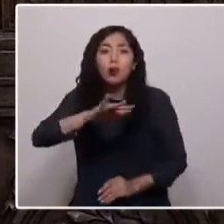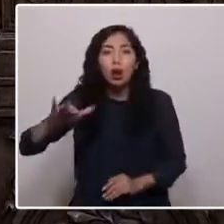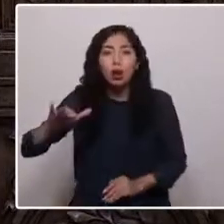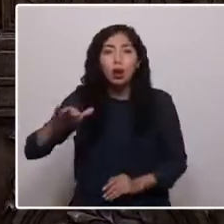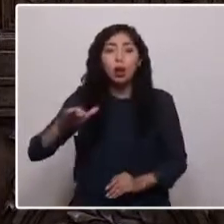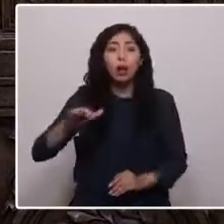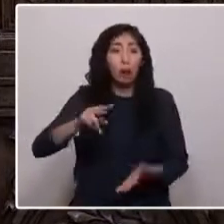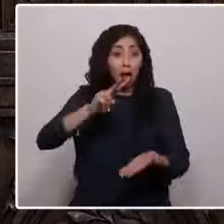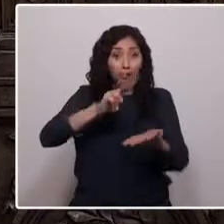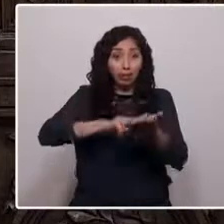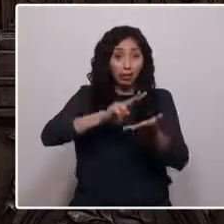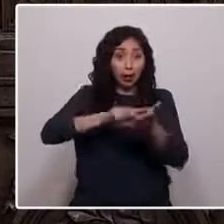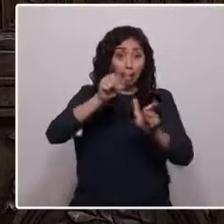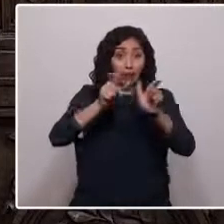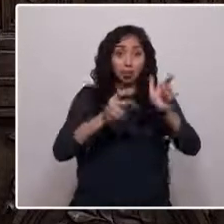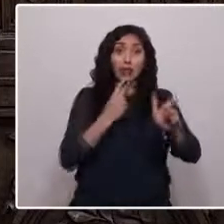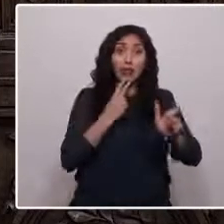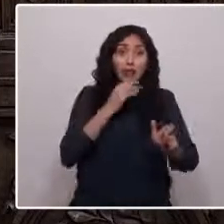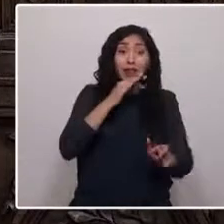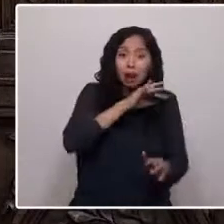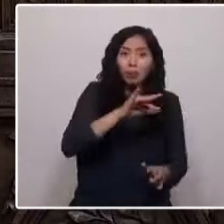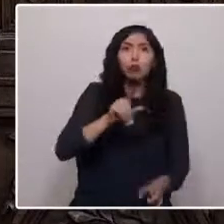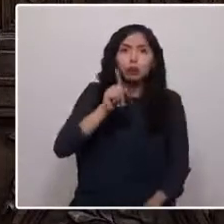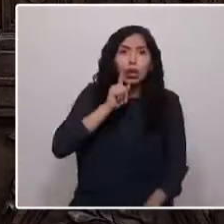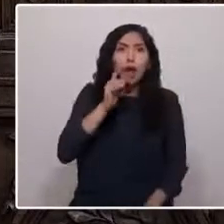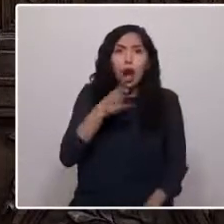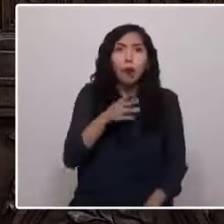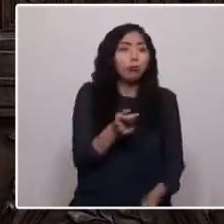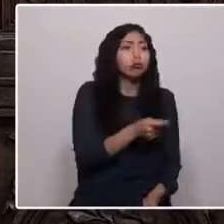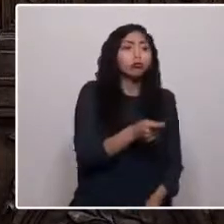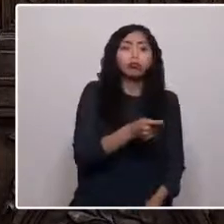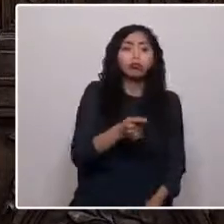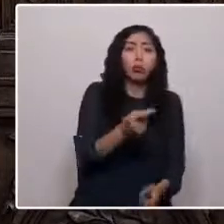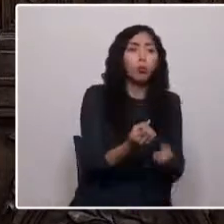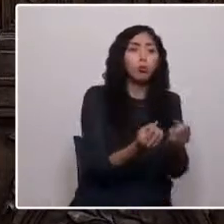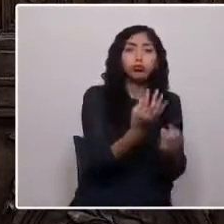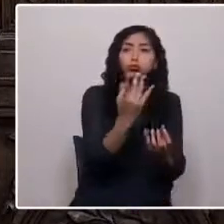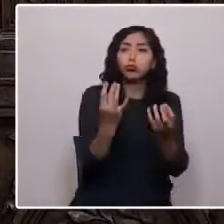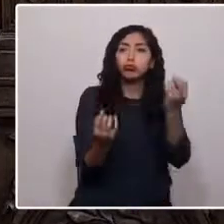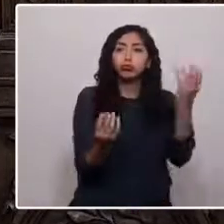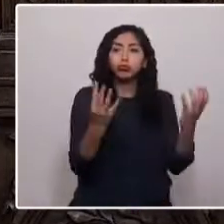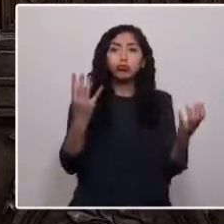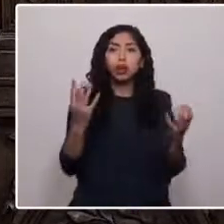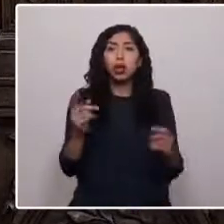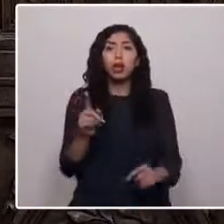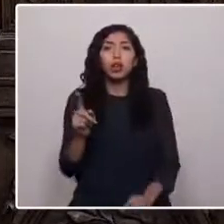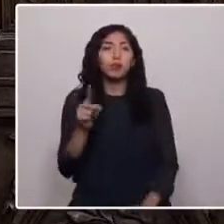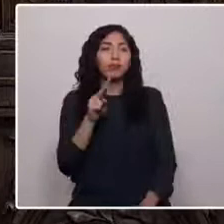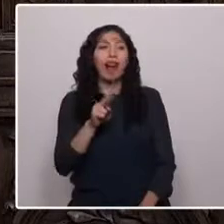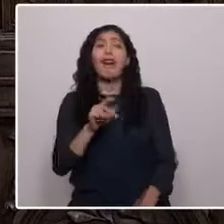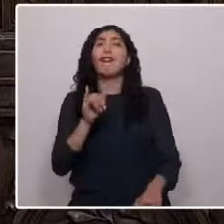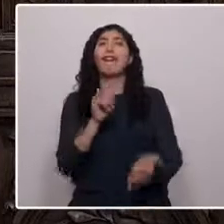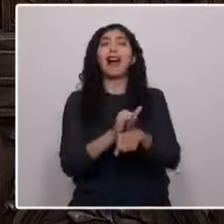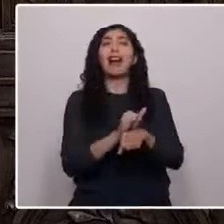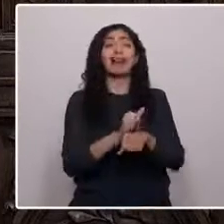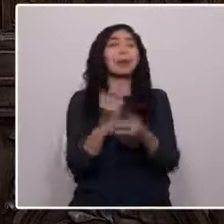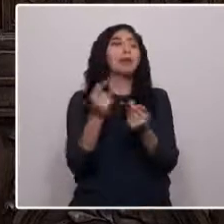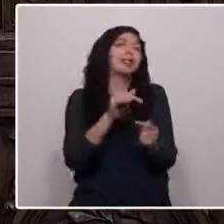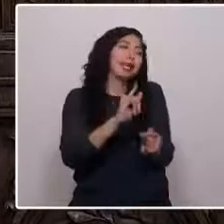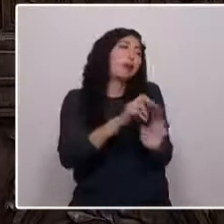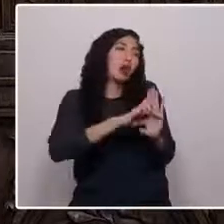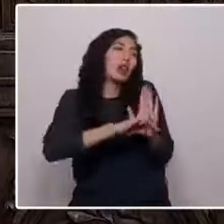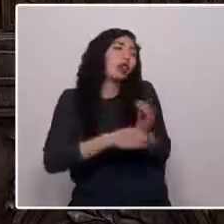campesino sí tenga agua para cultivar y no se ha utilizado su necesidad con falsas esperanzas de proyectos que no van en su